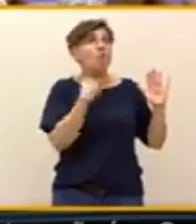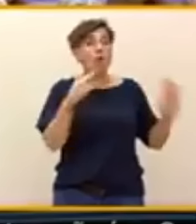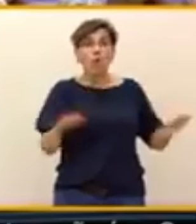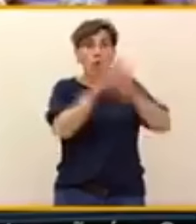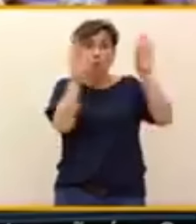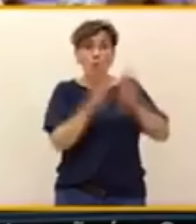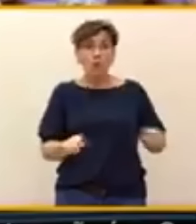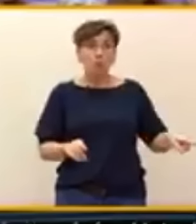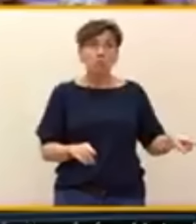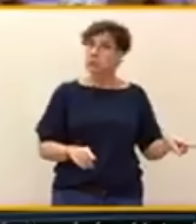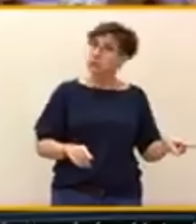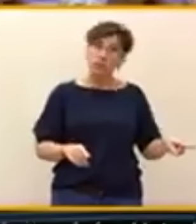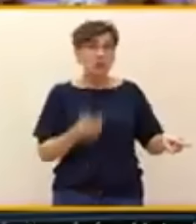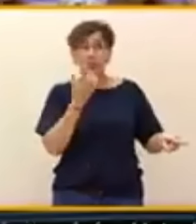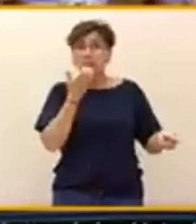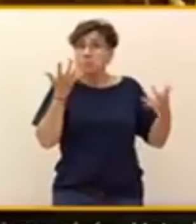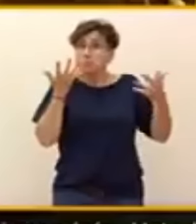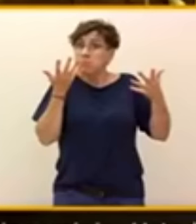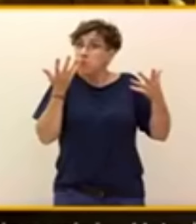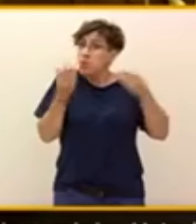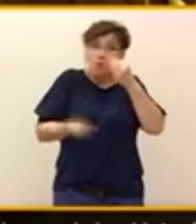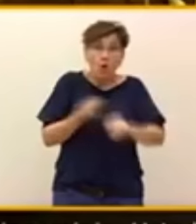y el único responsable.